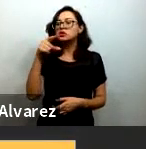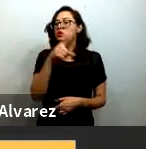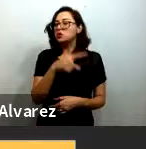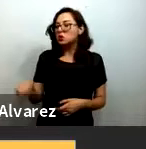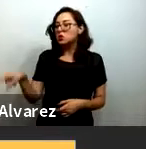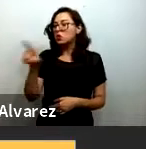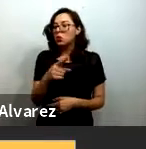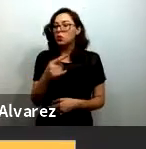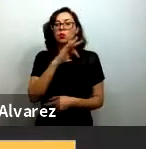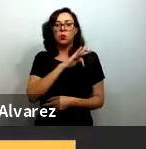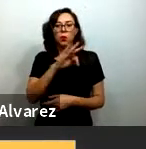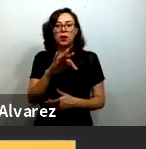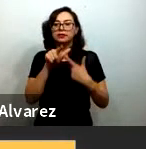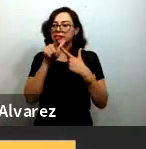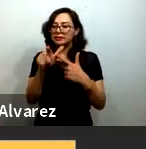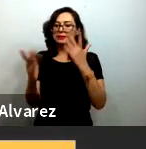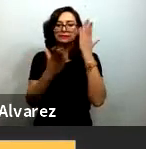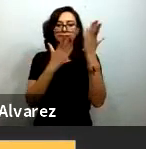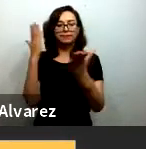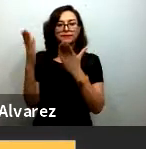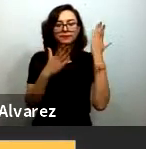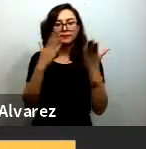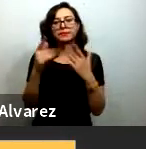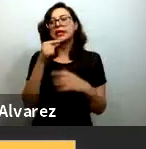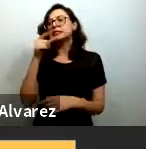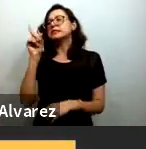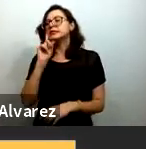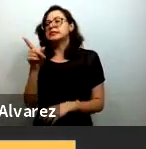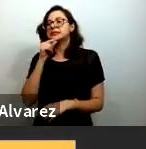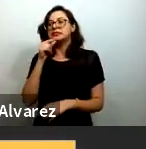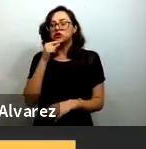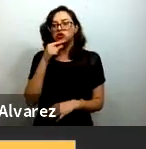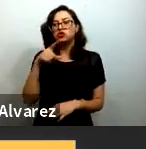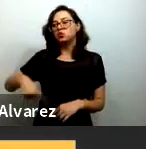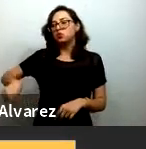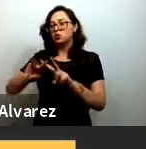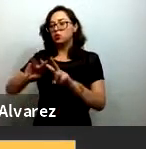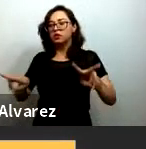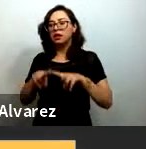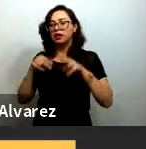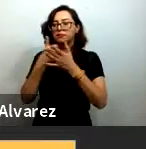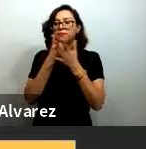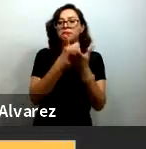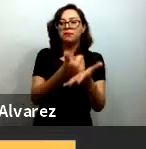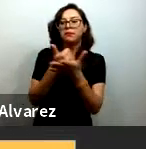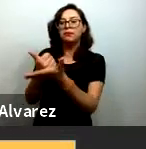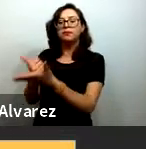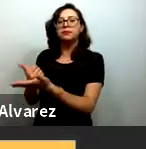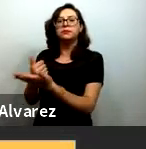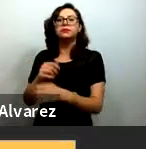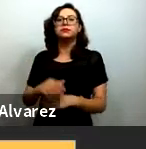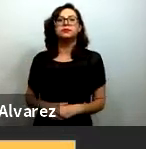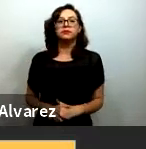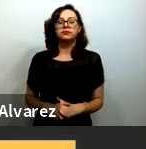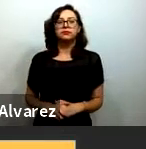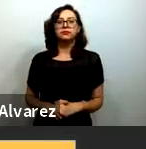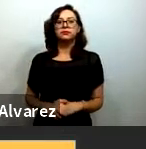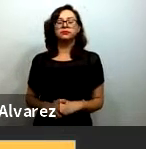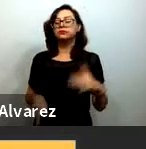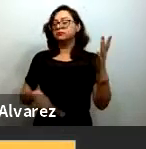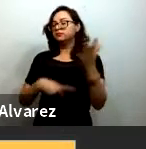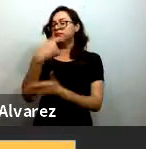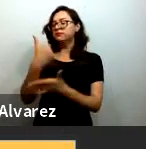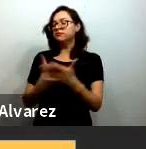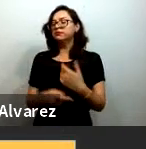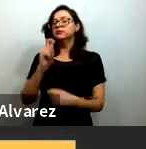posibilidades de seguir estudiando a ayudar a niñas y niños en condiciones de vulnerabilidad ¿En qué consiste el proyecto? Es una